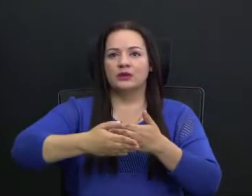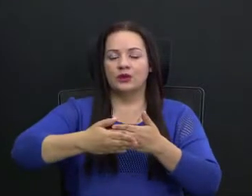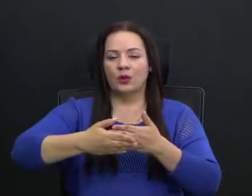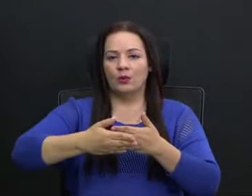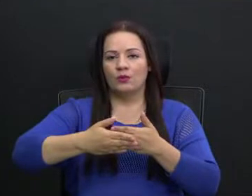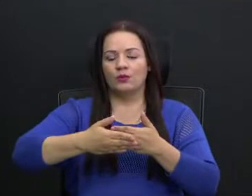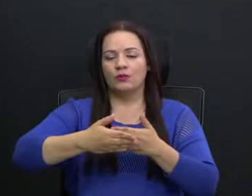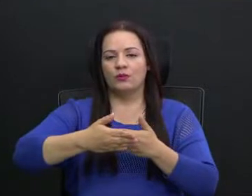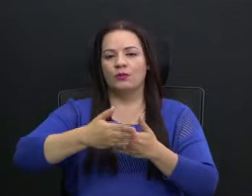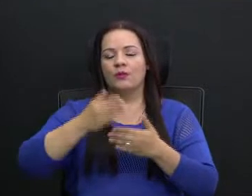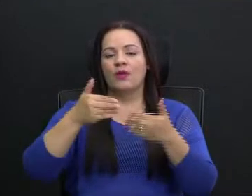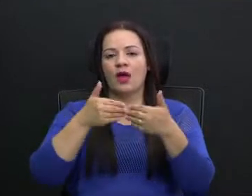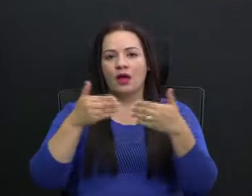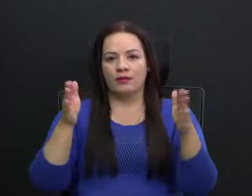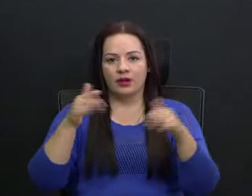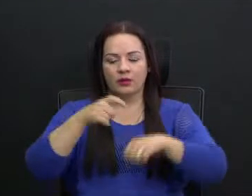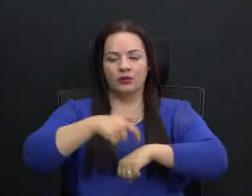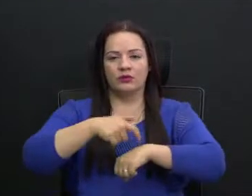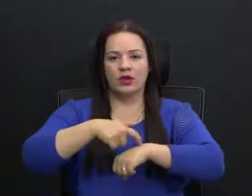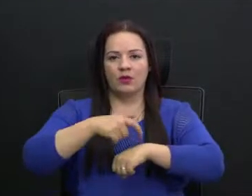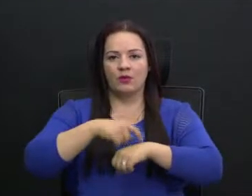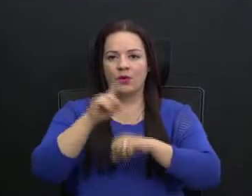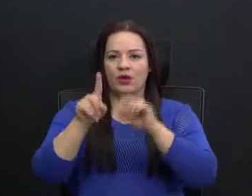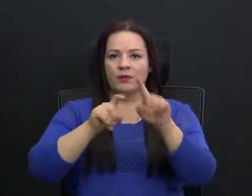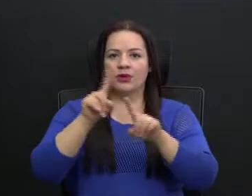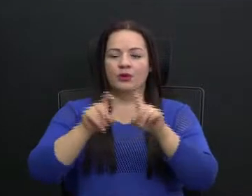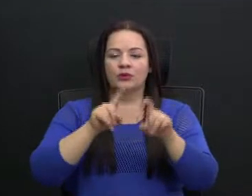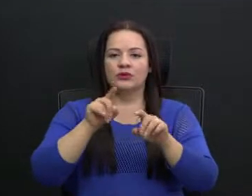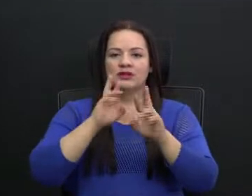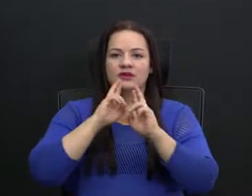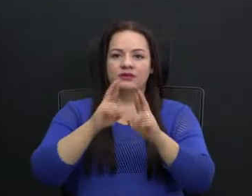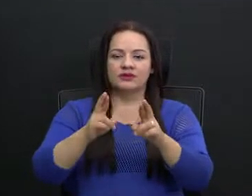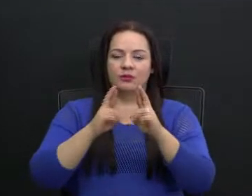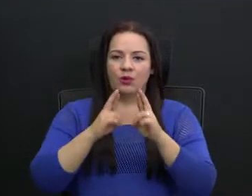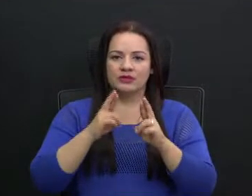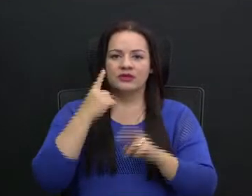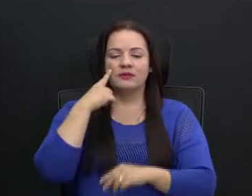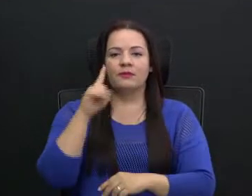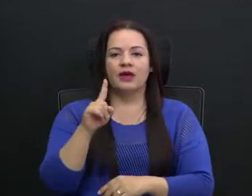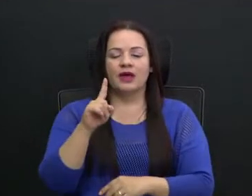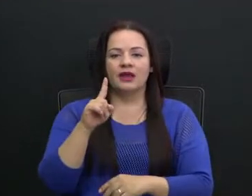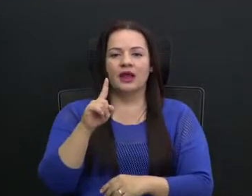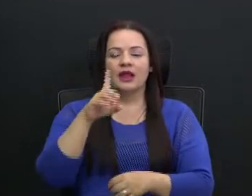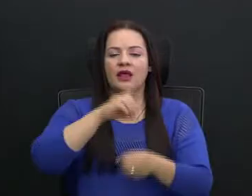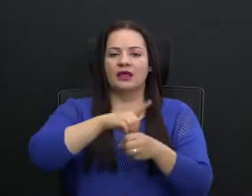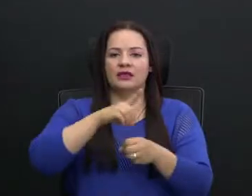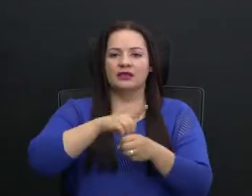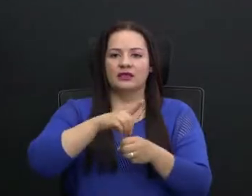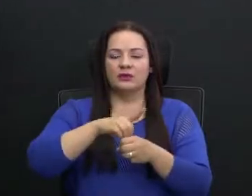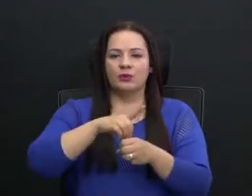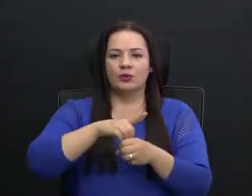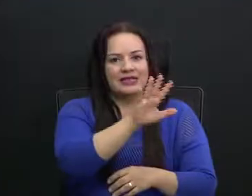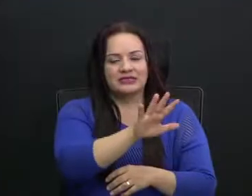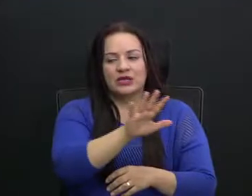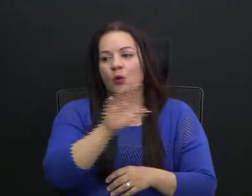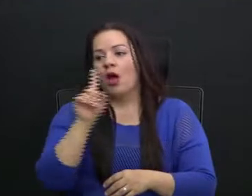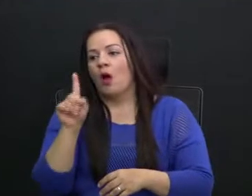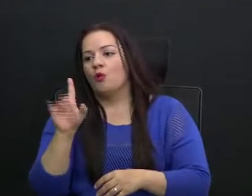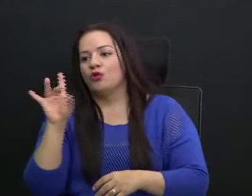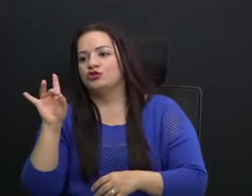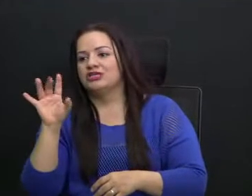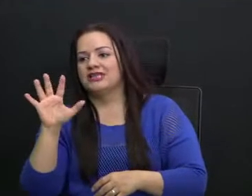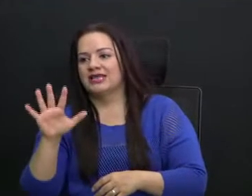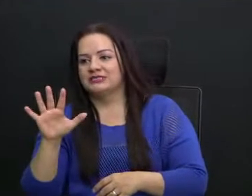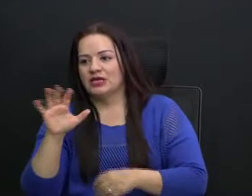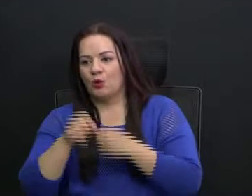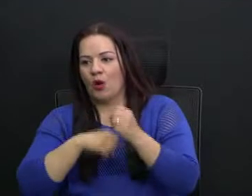mayores. La diputada Nidia Céspedes cuestionó sobre los planes de la institución y la falta de albergues para esta población. Con esta